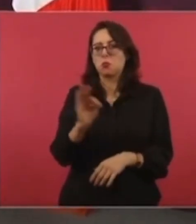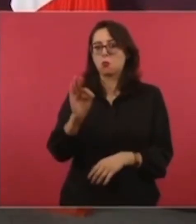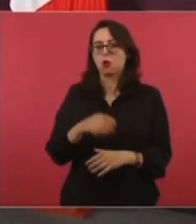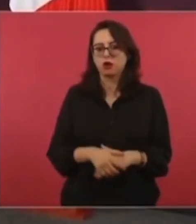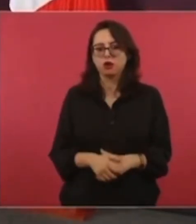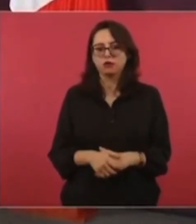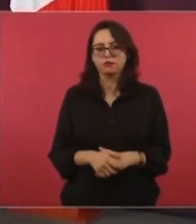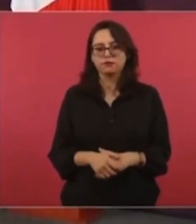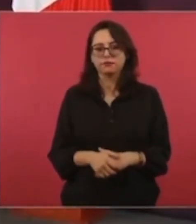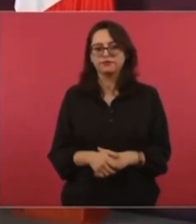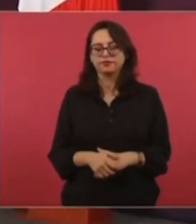miles de millones de dólares.